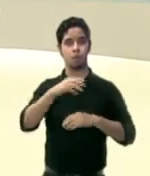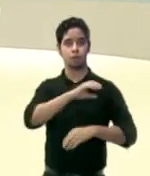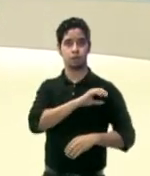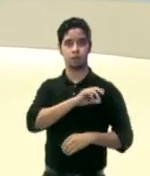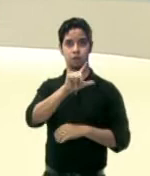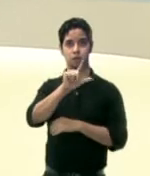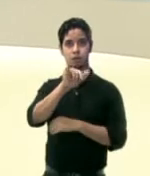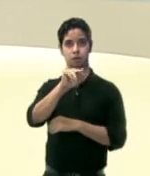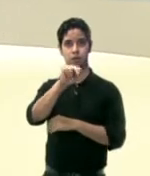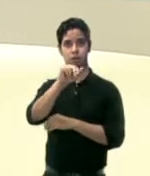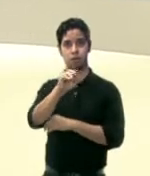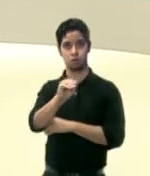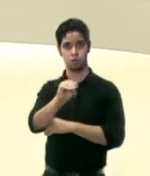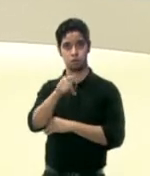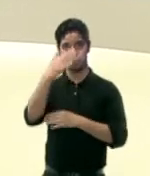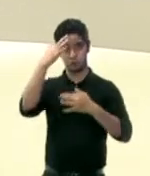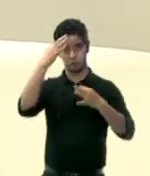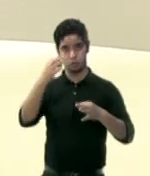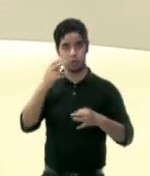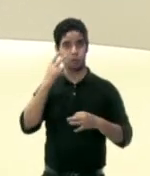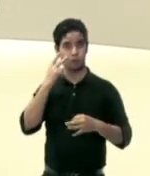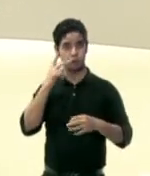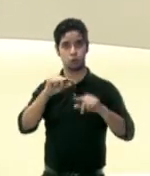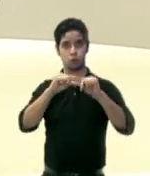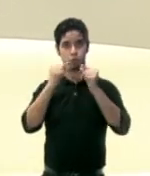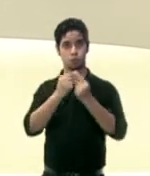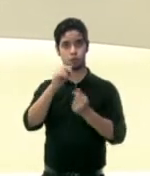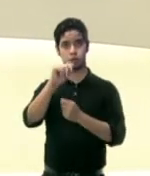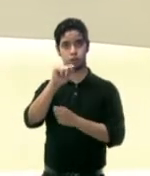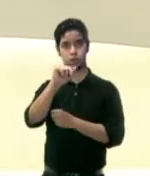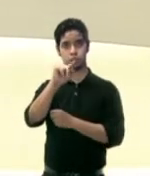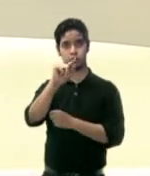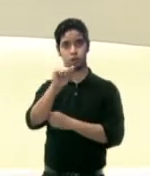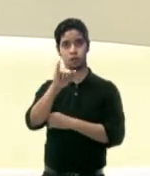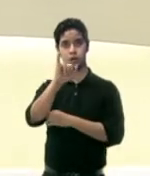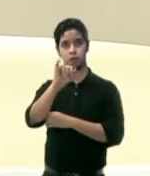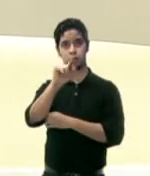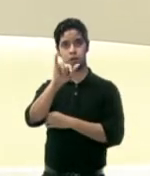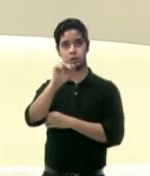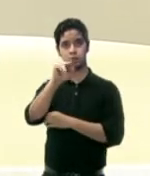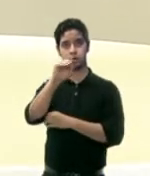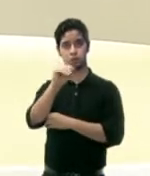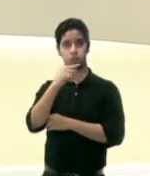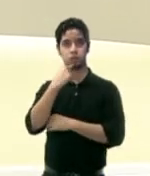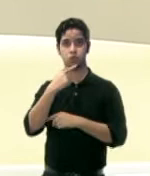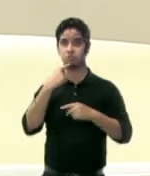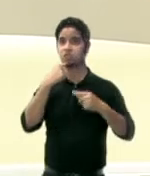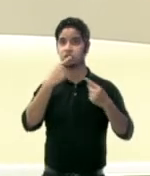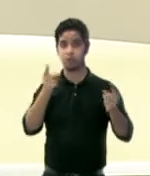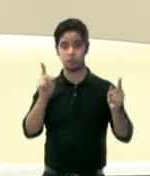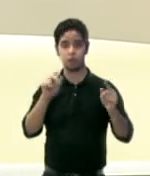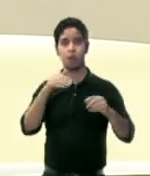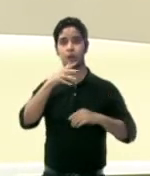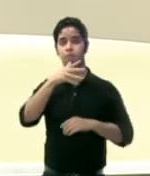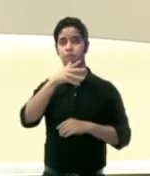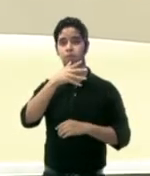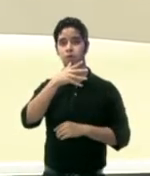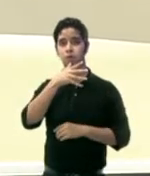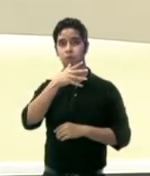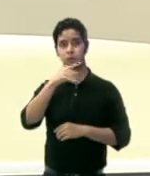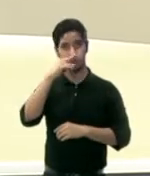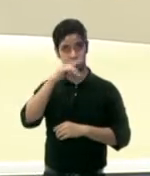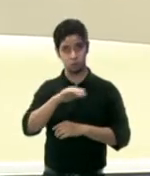detención de la hija del líder del grupo extremista Estado Islámico. Según trascendió, la madre de la niña, quien se presume es una